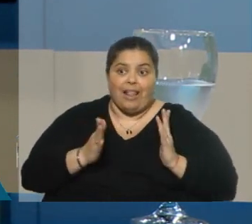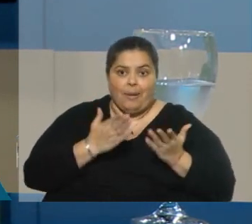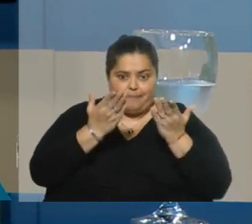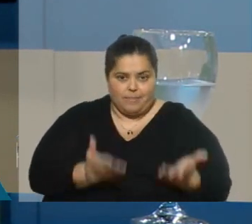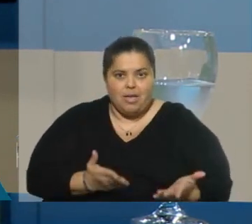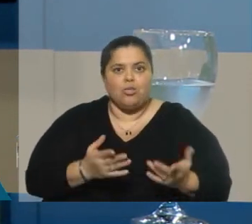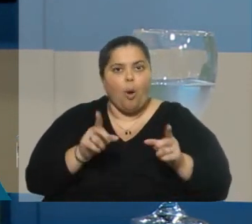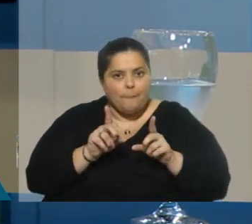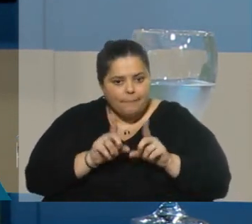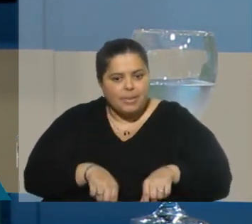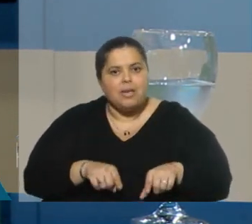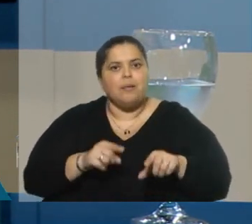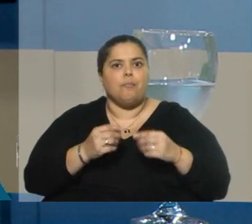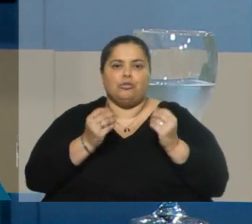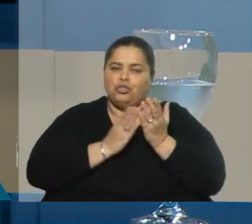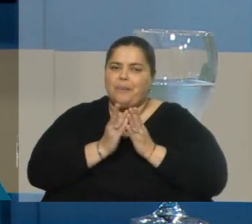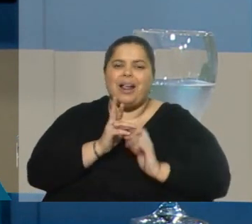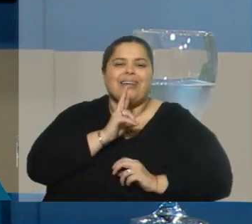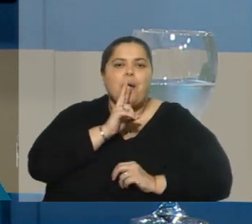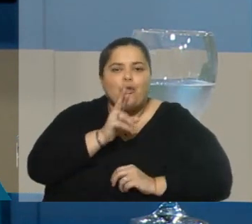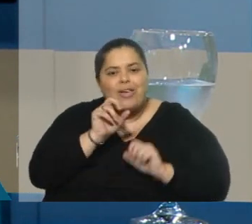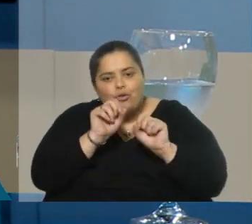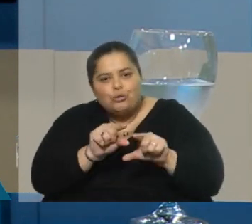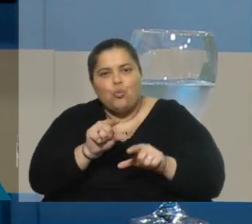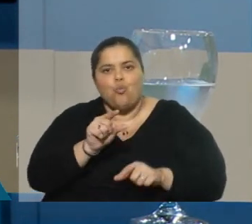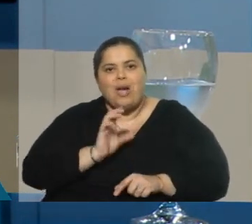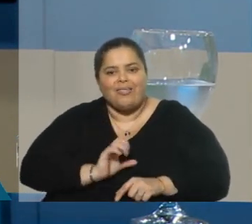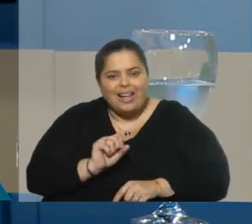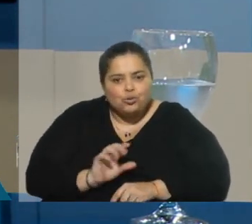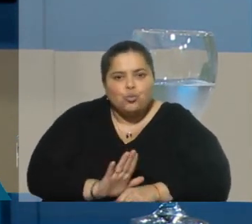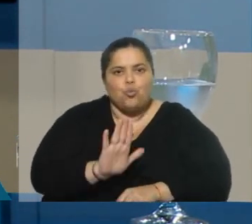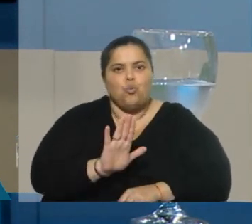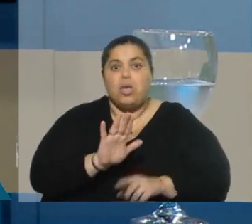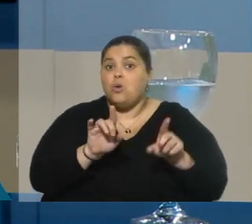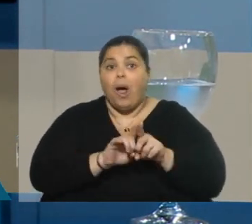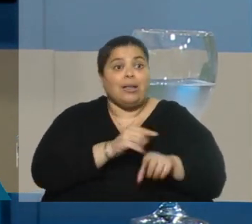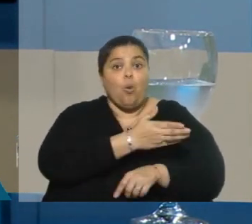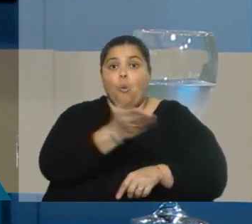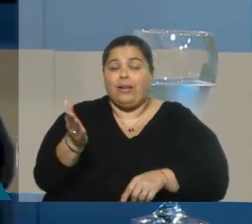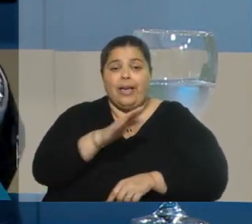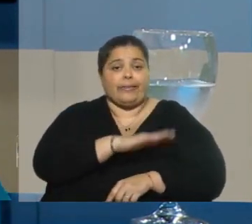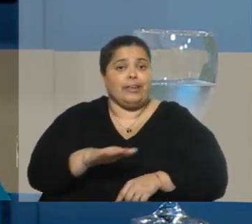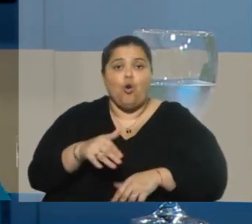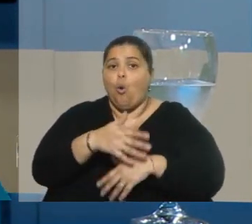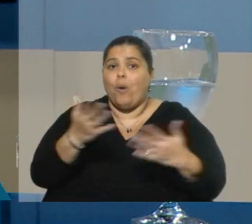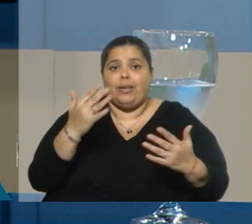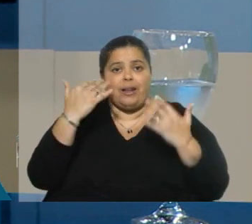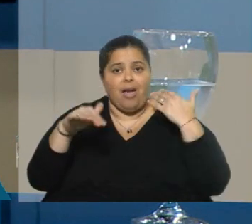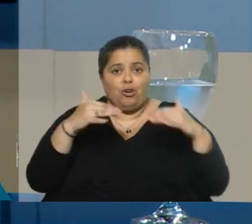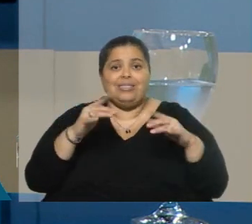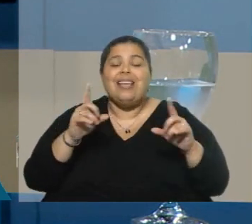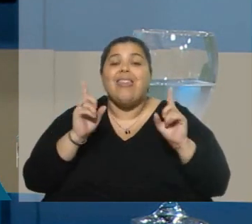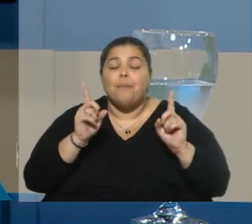en cuenta y abordando y respondiendo en función de su condición particular, como los demás niños y como los demás adolescentes y además los tenemos que